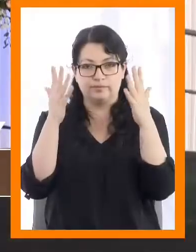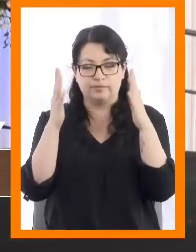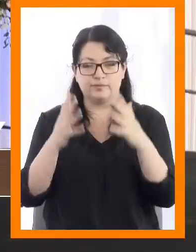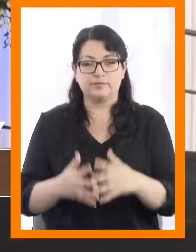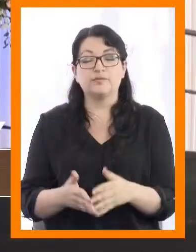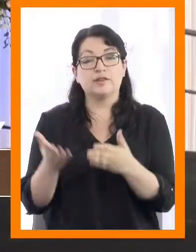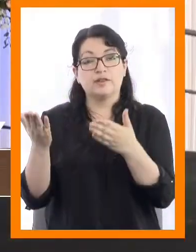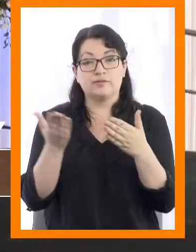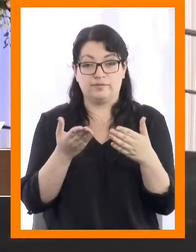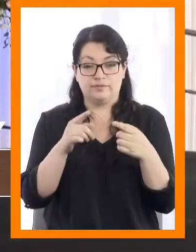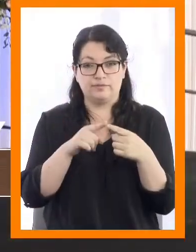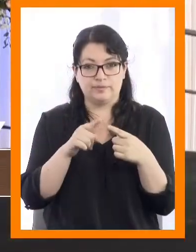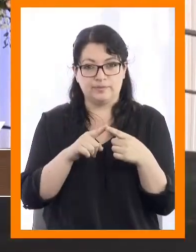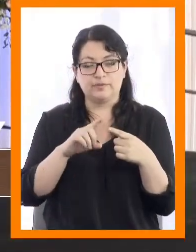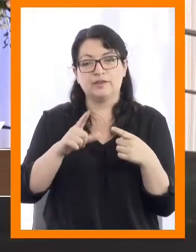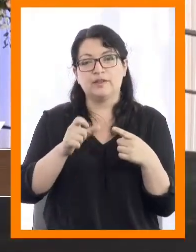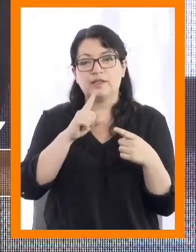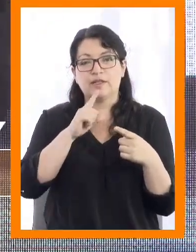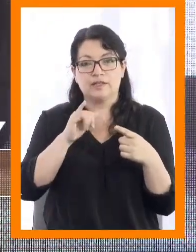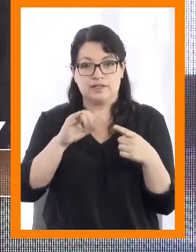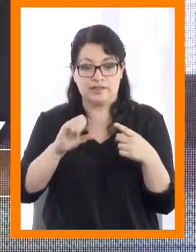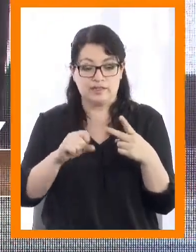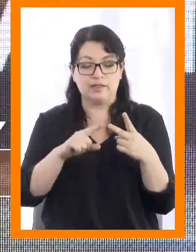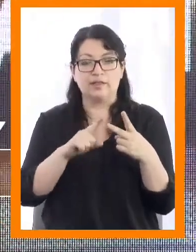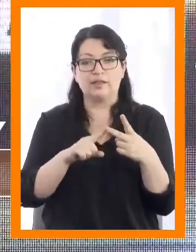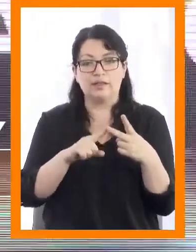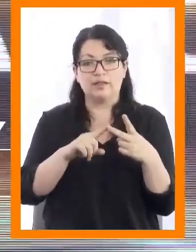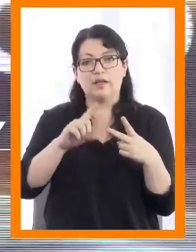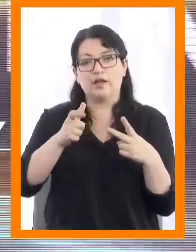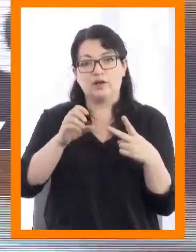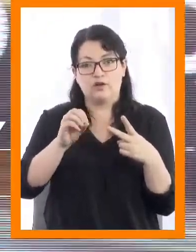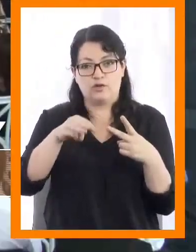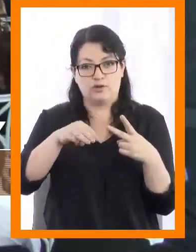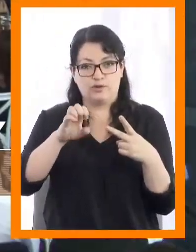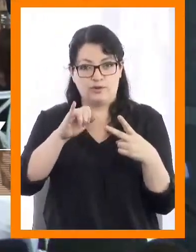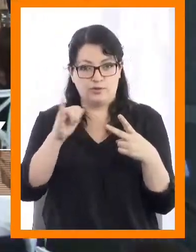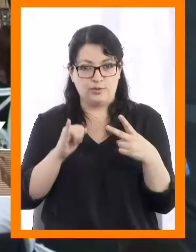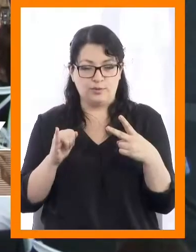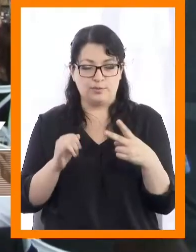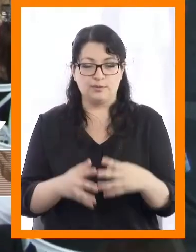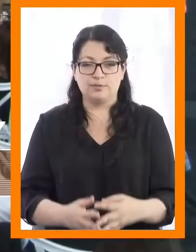Andrea del Carmen Gatica Retamal, Juan de Dios Gómez Pérez.